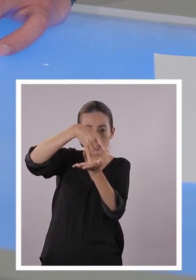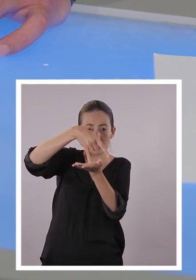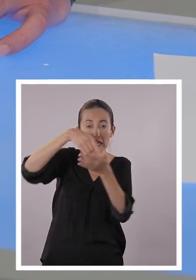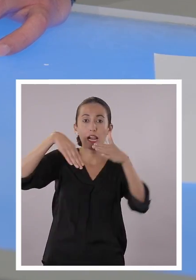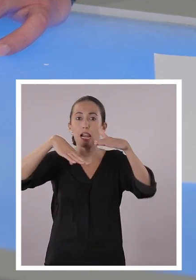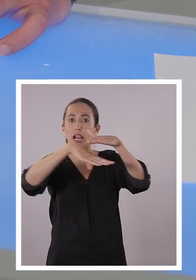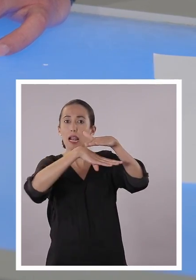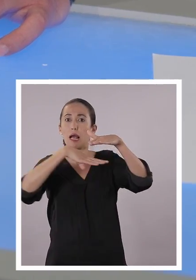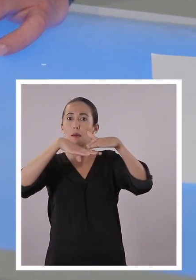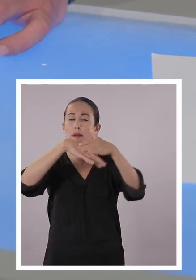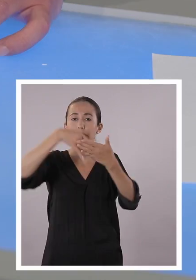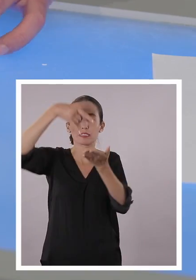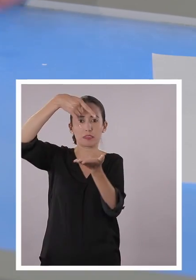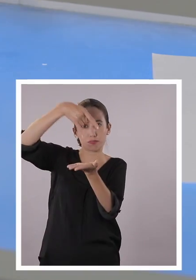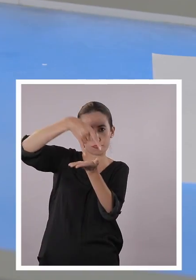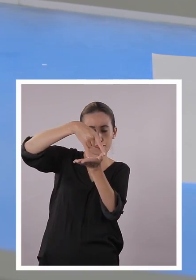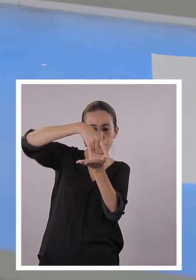realmente.